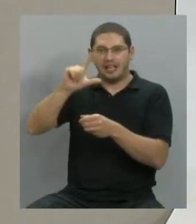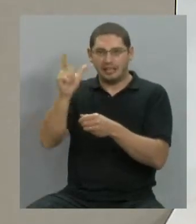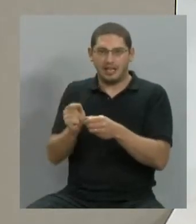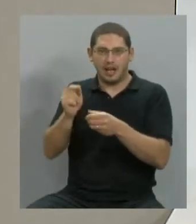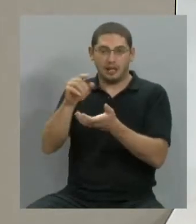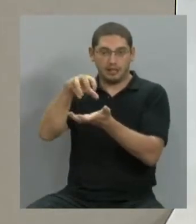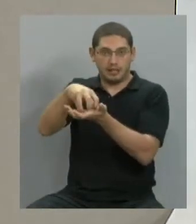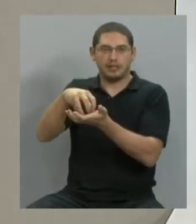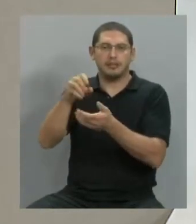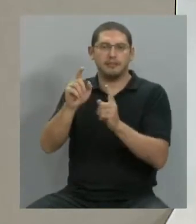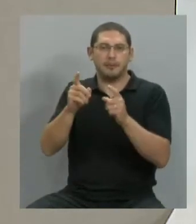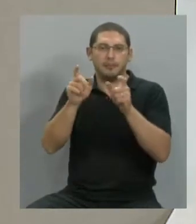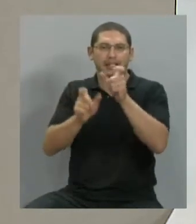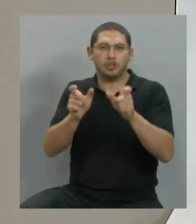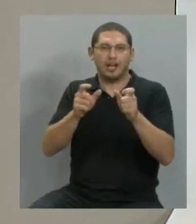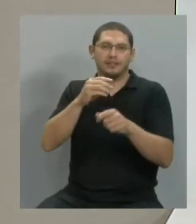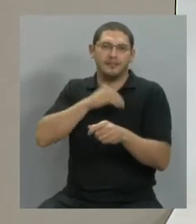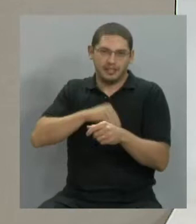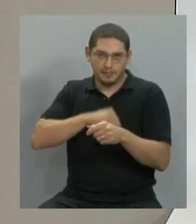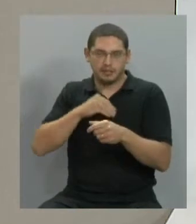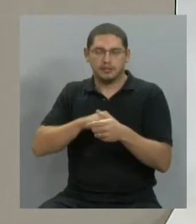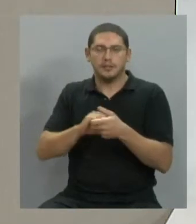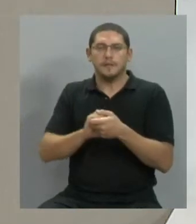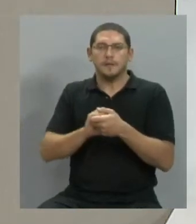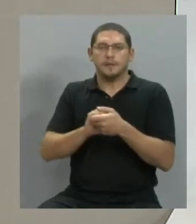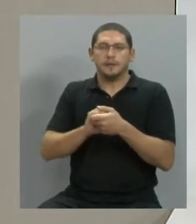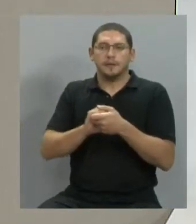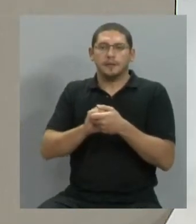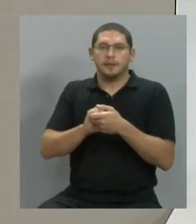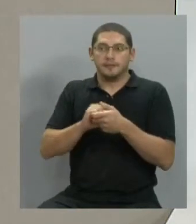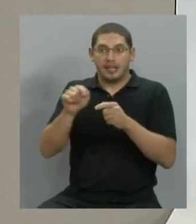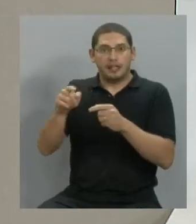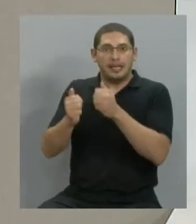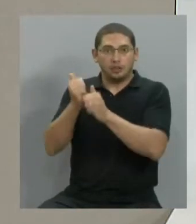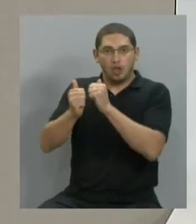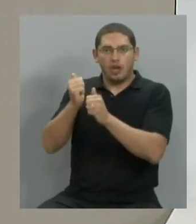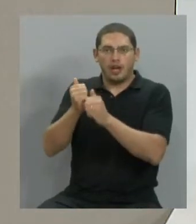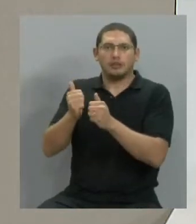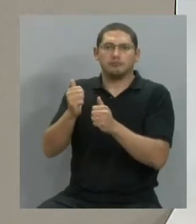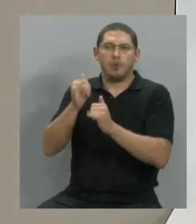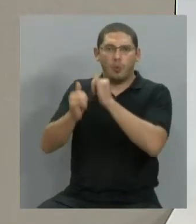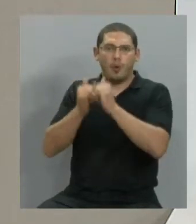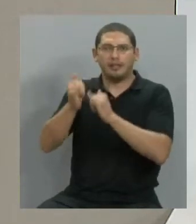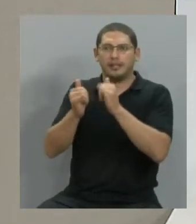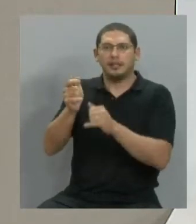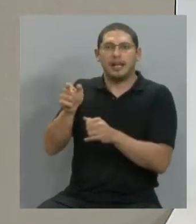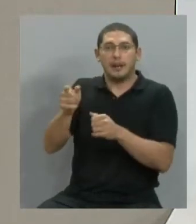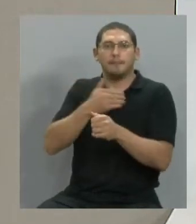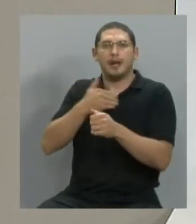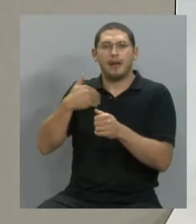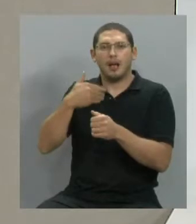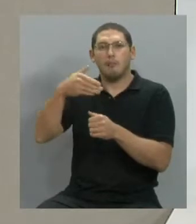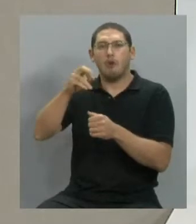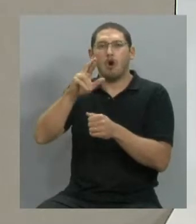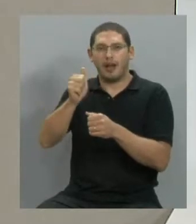La personería jurídica está en trámite y hay que decir además que hay una historia bastante particular con Silvana, porque es la mamá de Mora Callejón, que falleció en